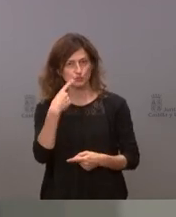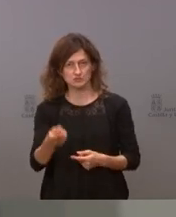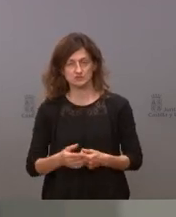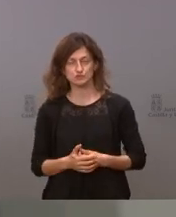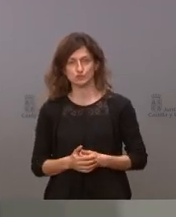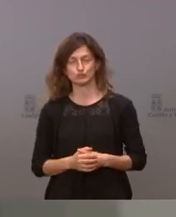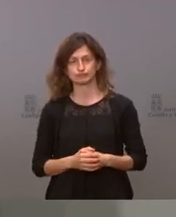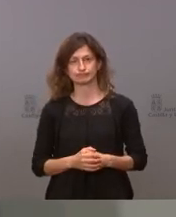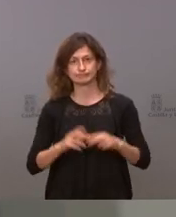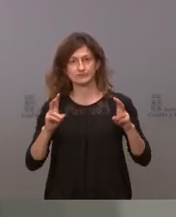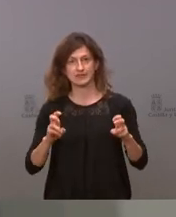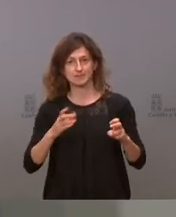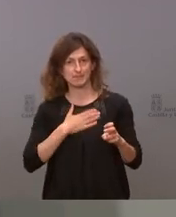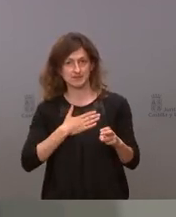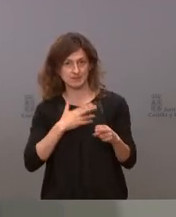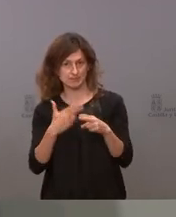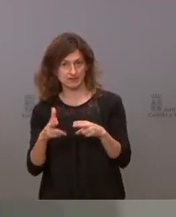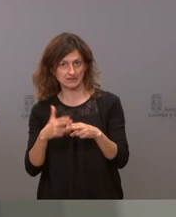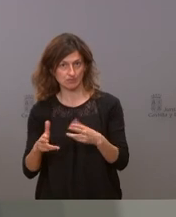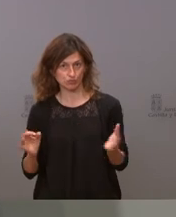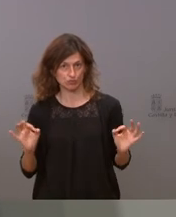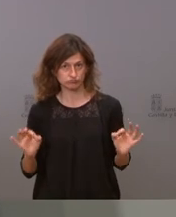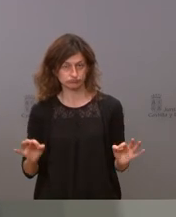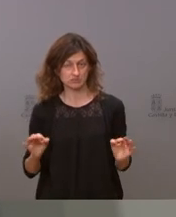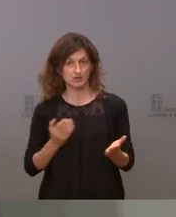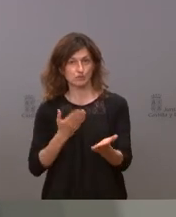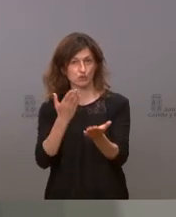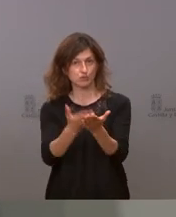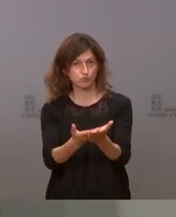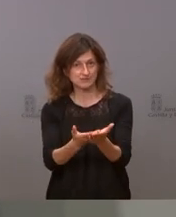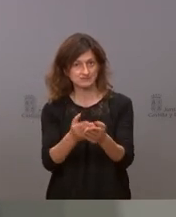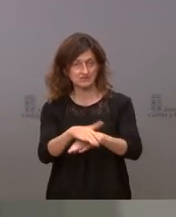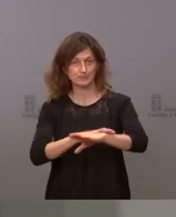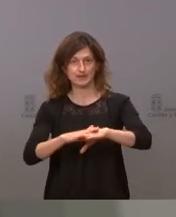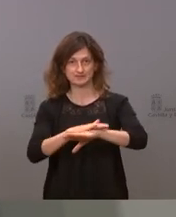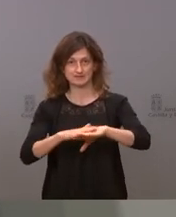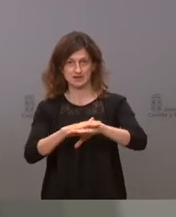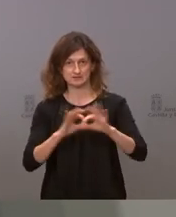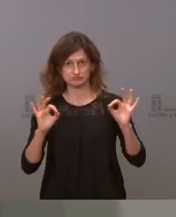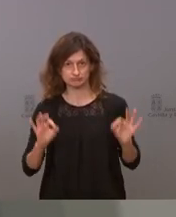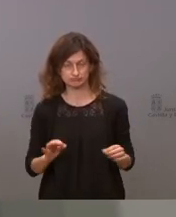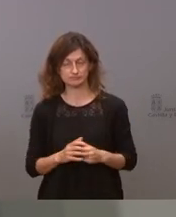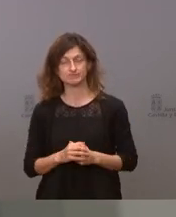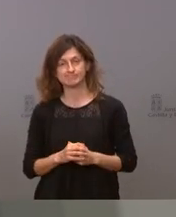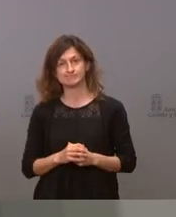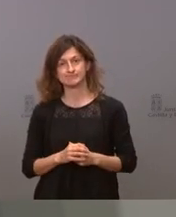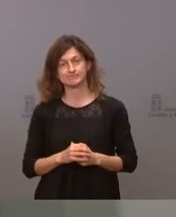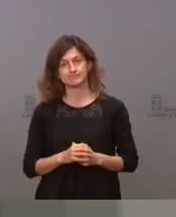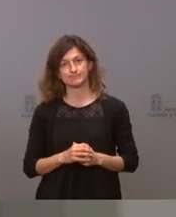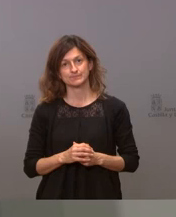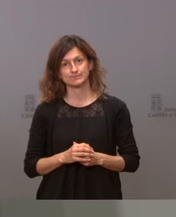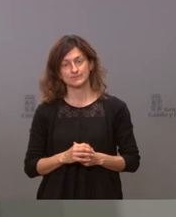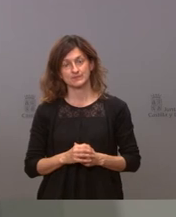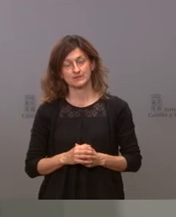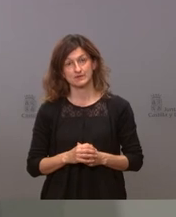a nivel de mi propio partido fue una de las propuestas esenciales que enviamos en el